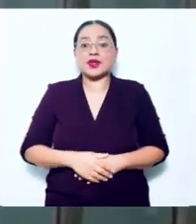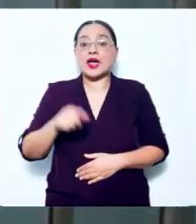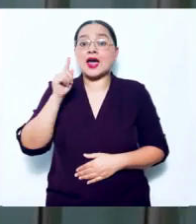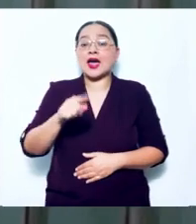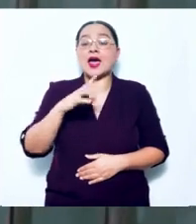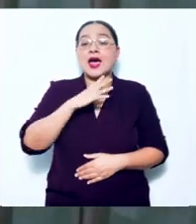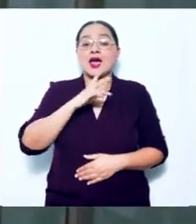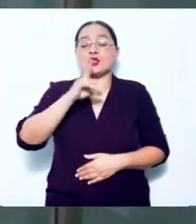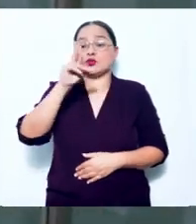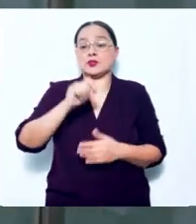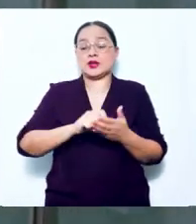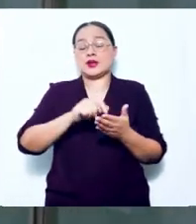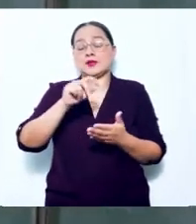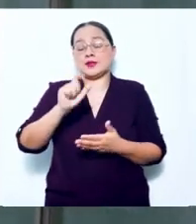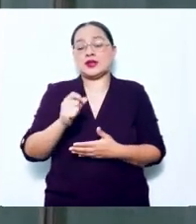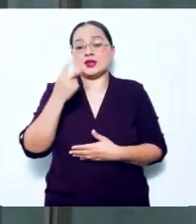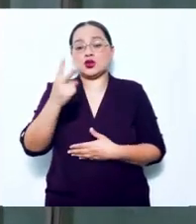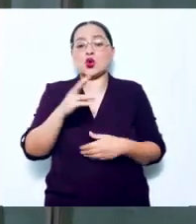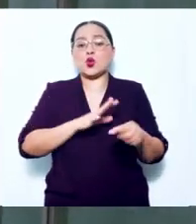a la final de Qatar 2022?